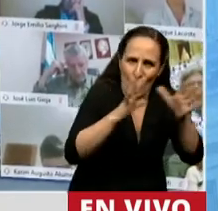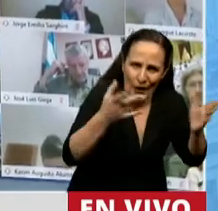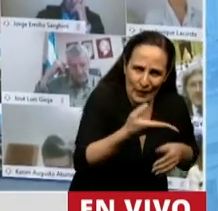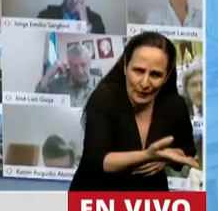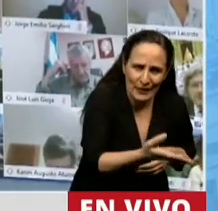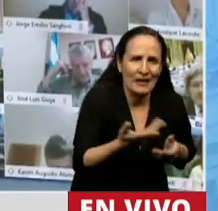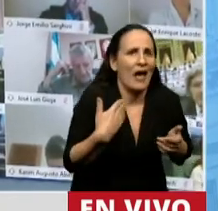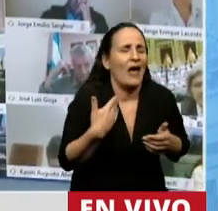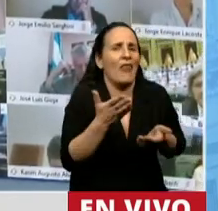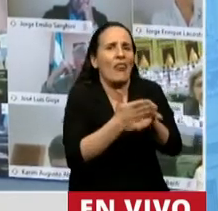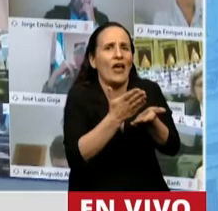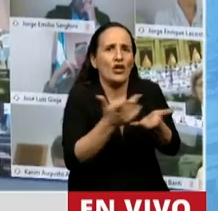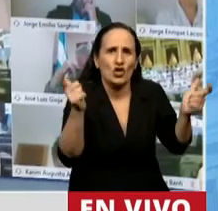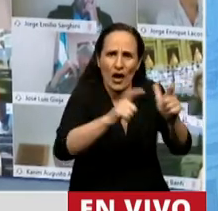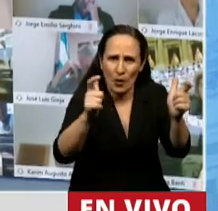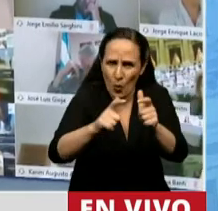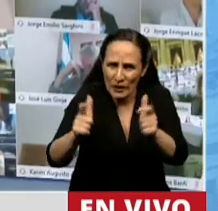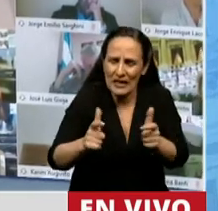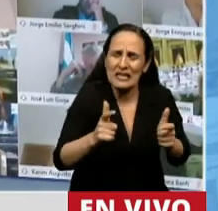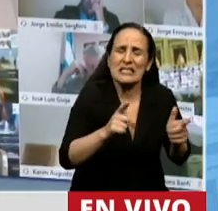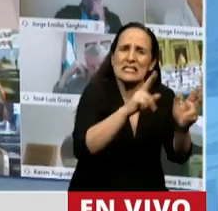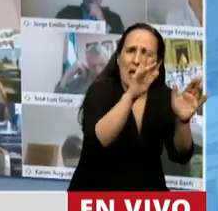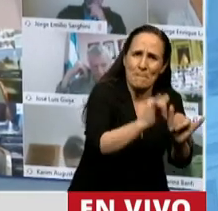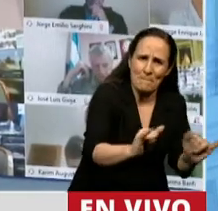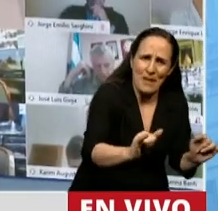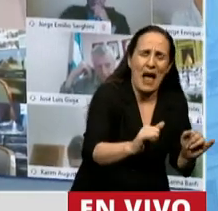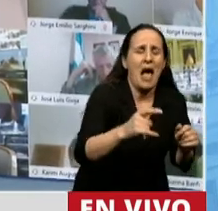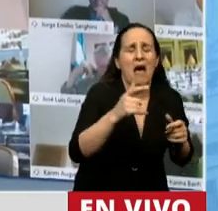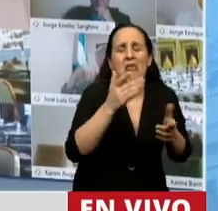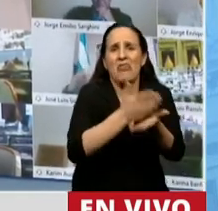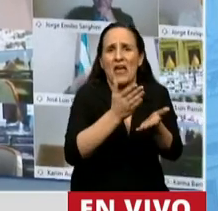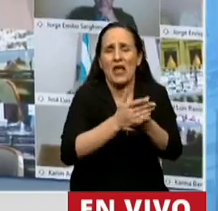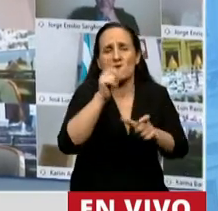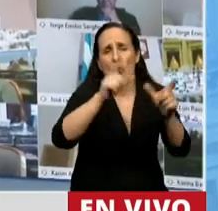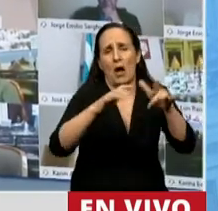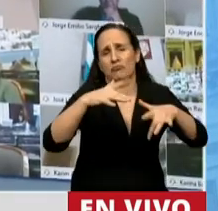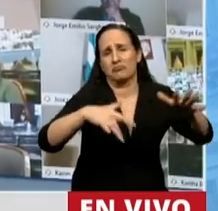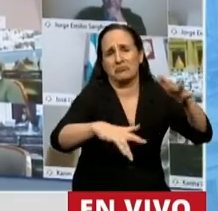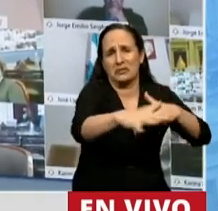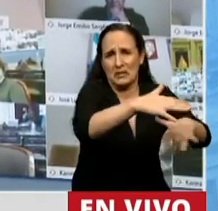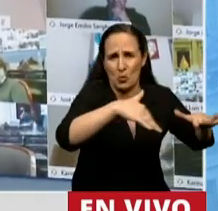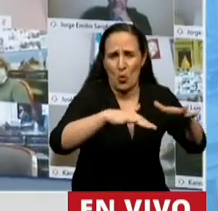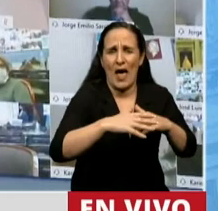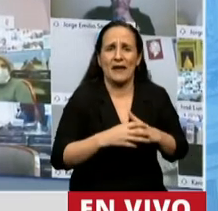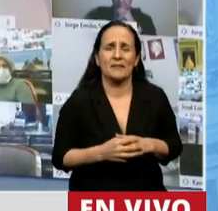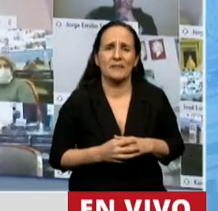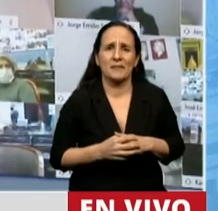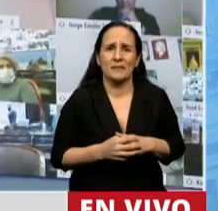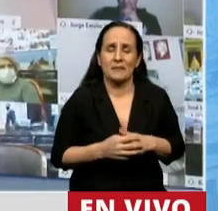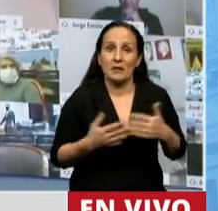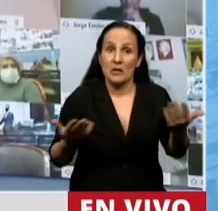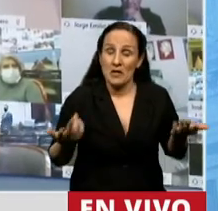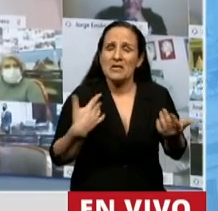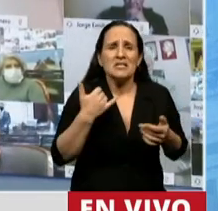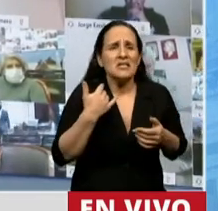derecho a la reunión y asociación pacíficas y el derecho a circular libremente. No solamente, señor Presidente,